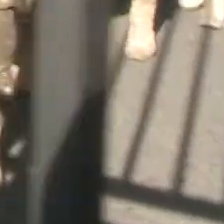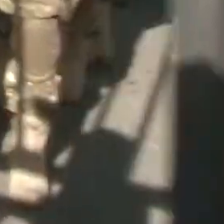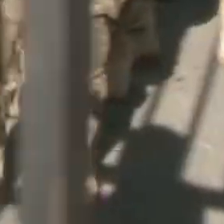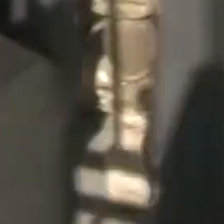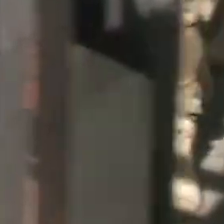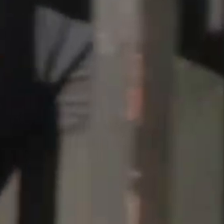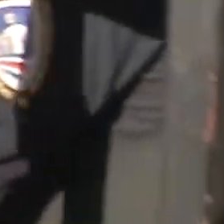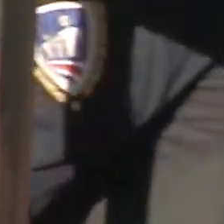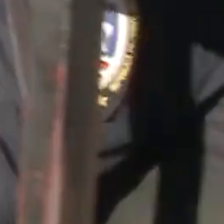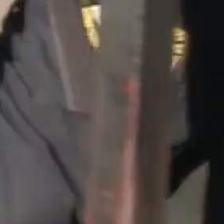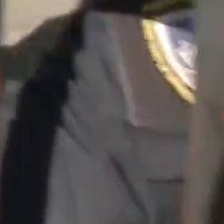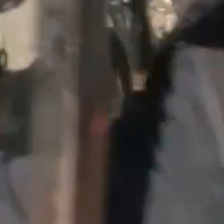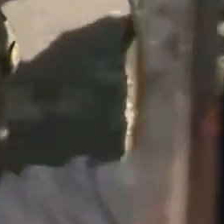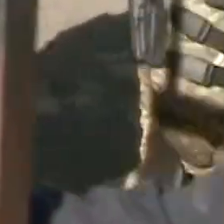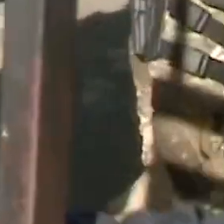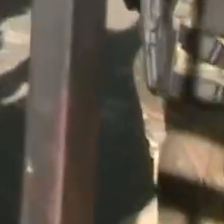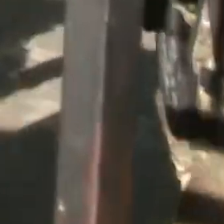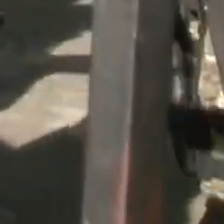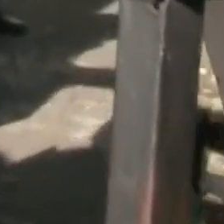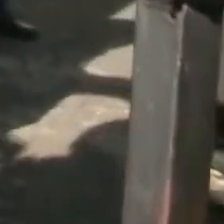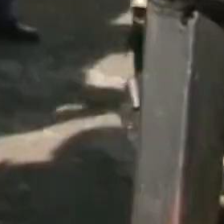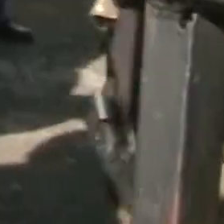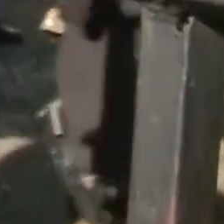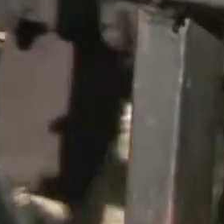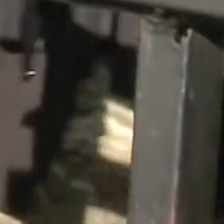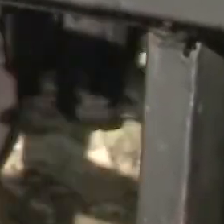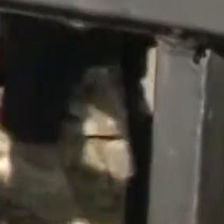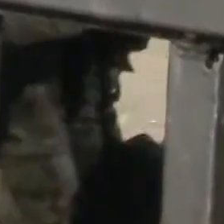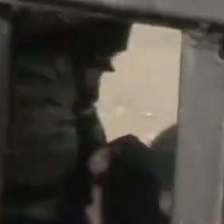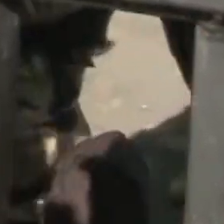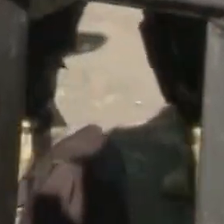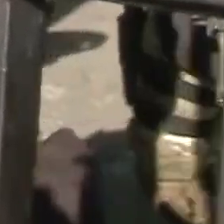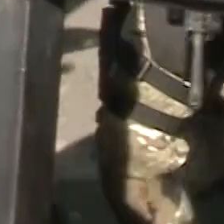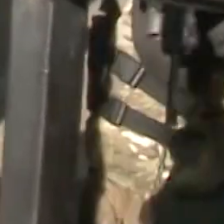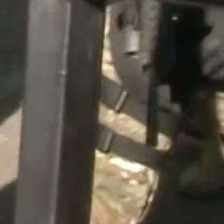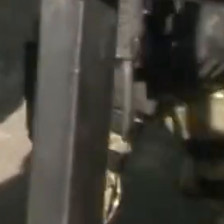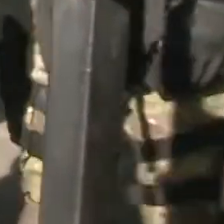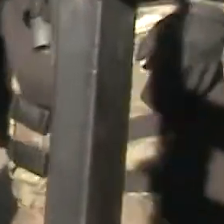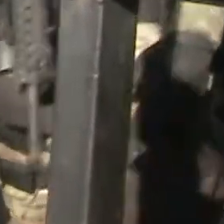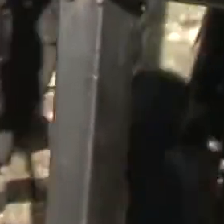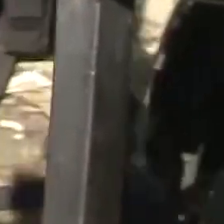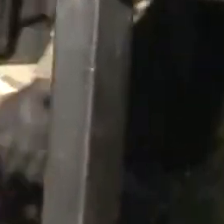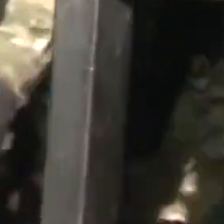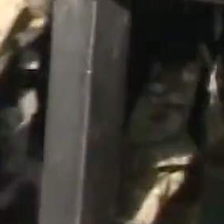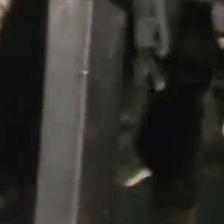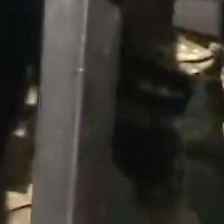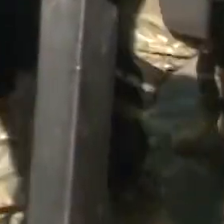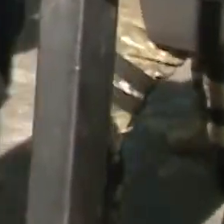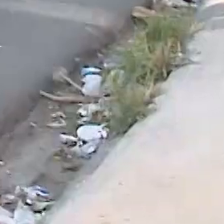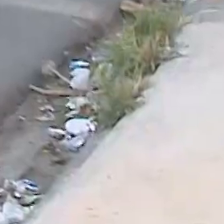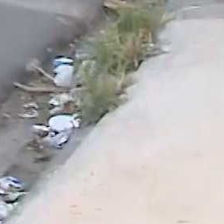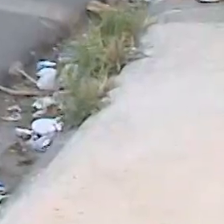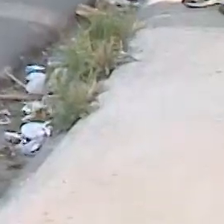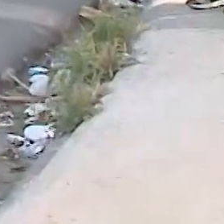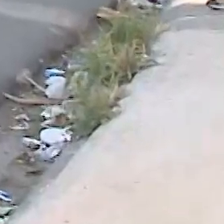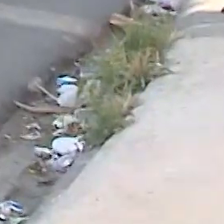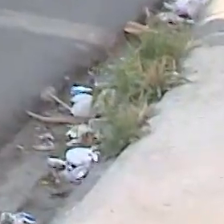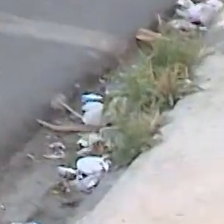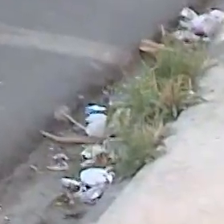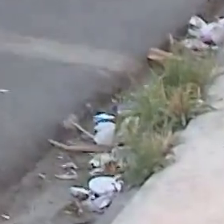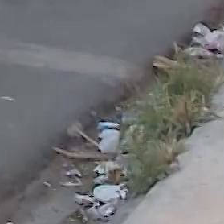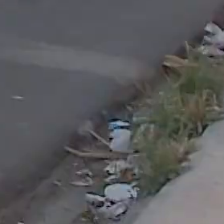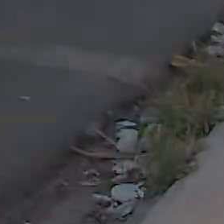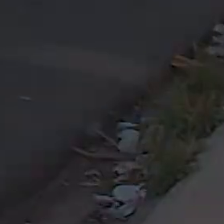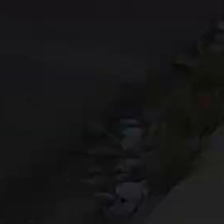insinuación del gobierno de que las acciones de control político por parte de la asamblea representen ataques a las fuerzas